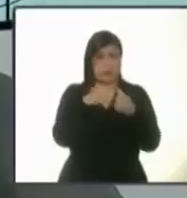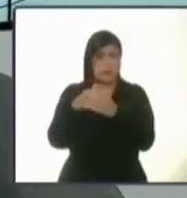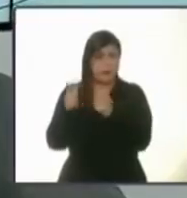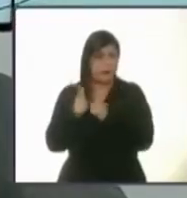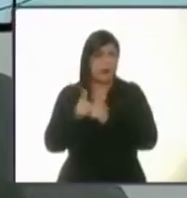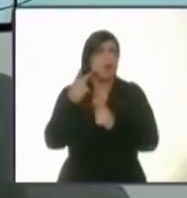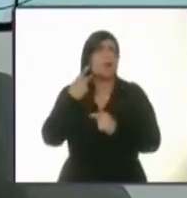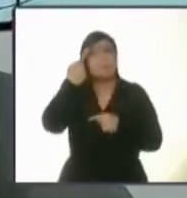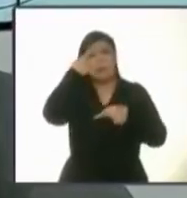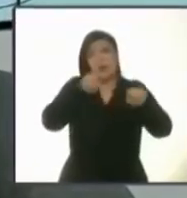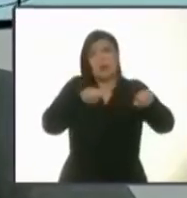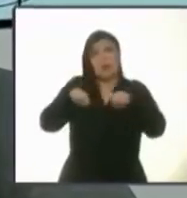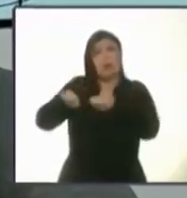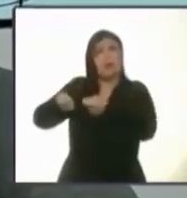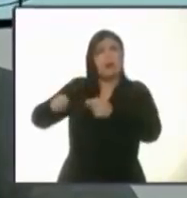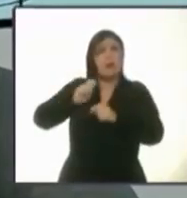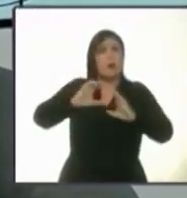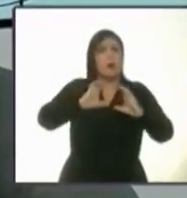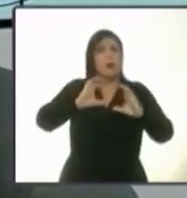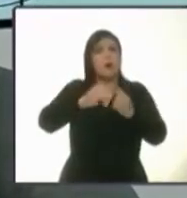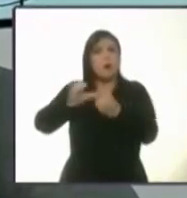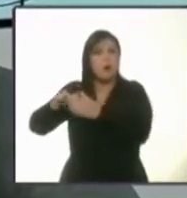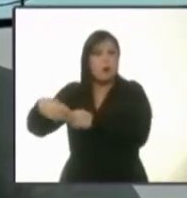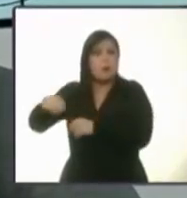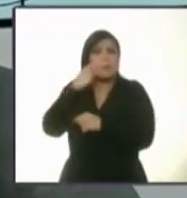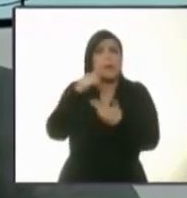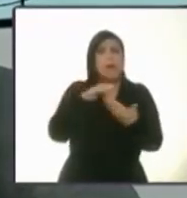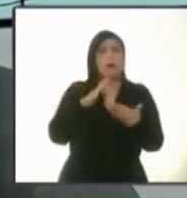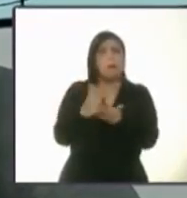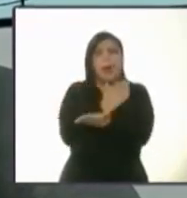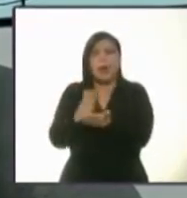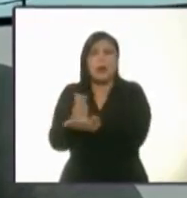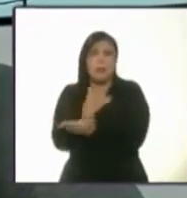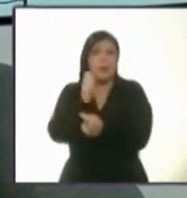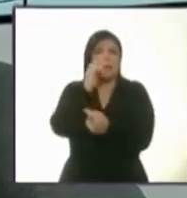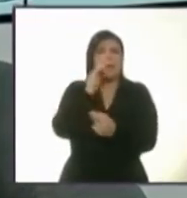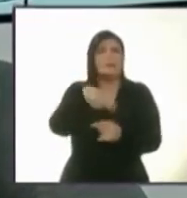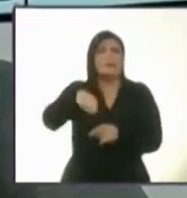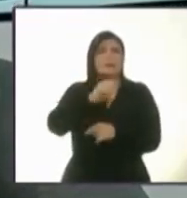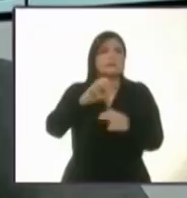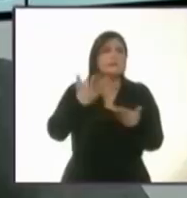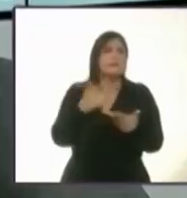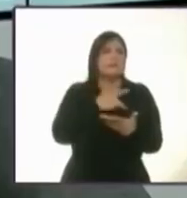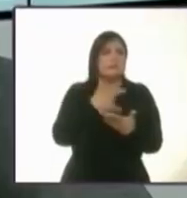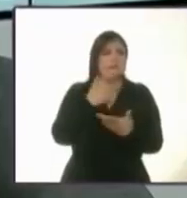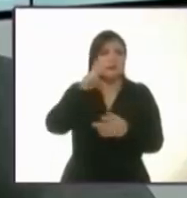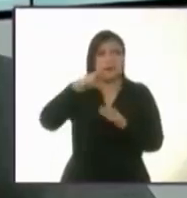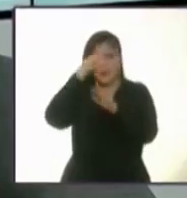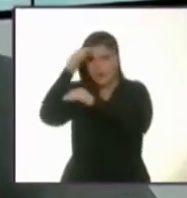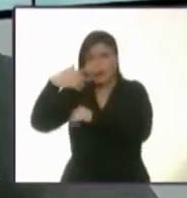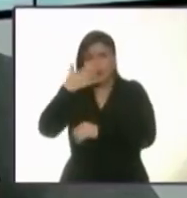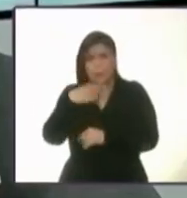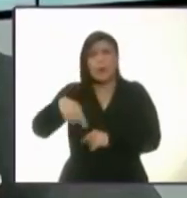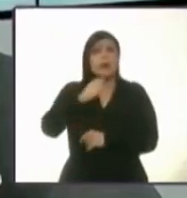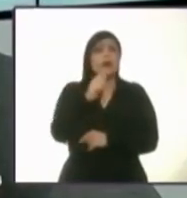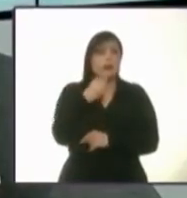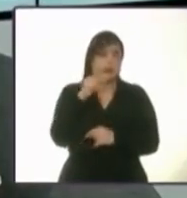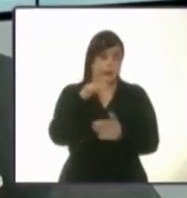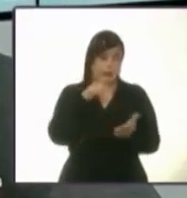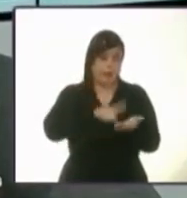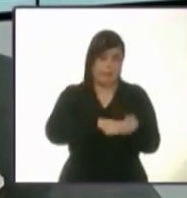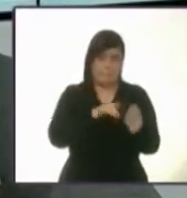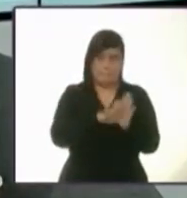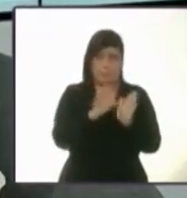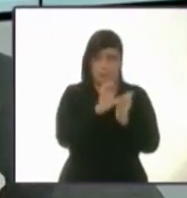las comunidades, dividirlas, fraccionarlas y por lo tanto yo he estado planteando que así como quedó en los términos de la constitución,